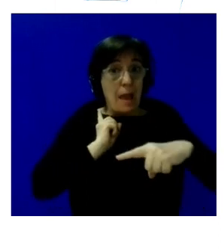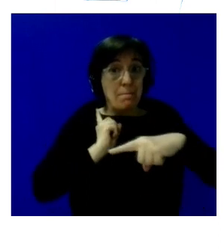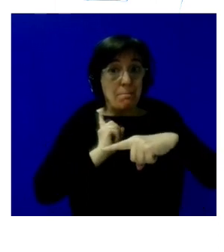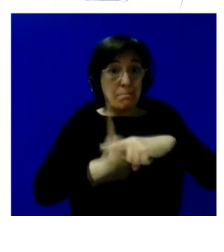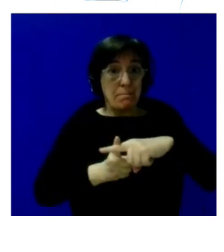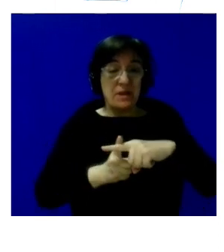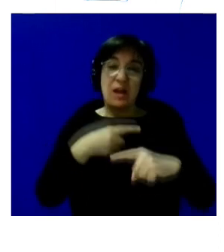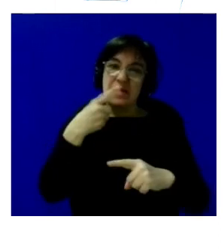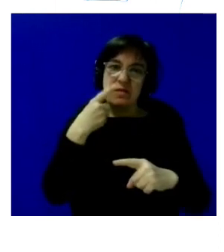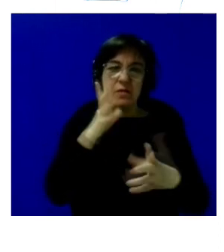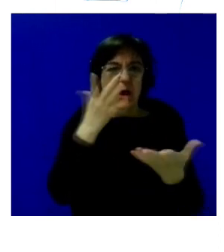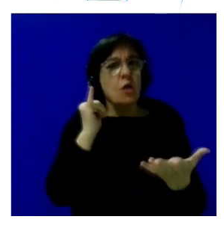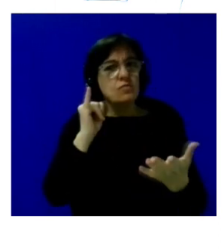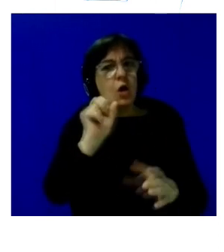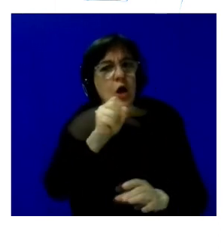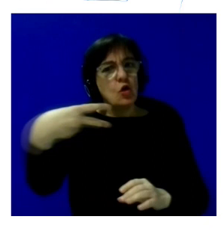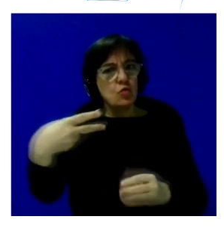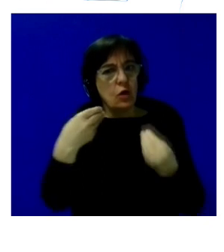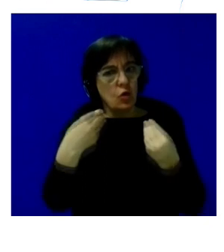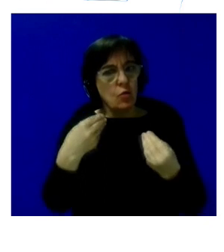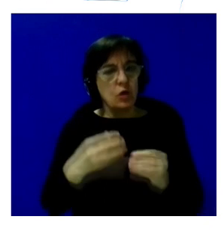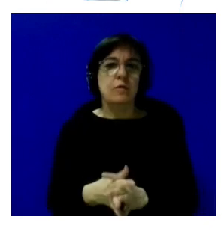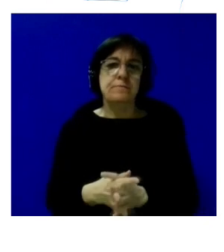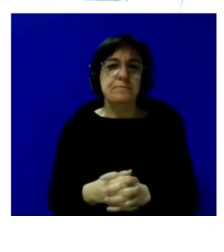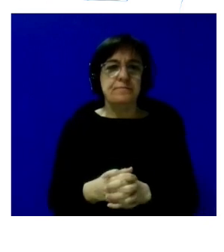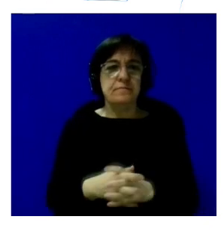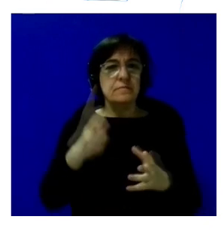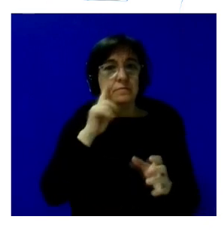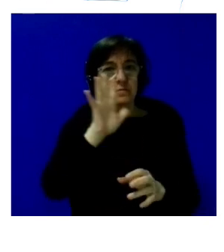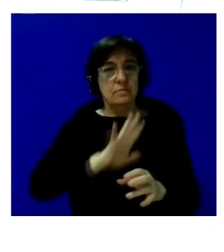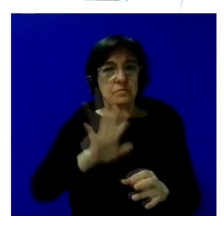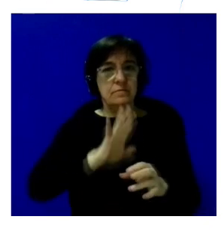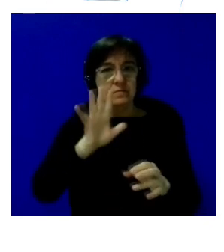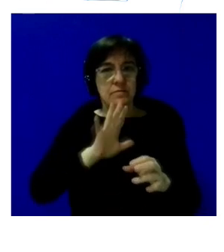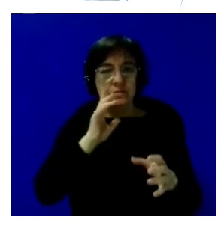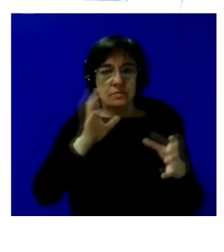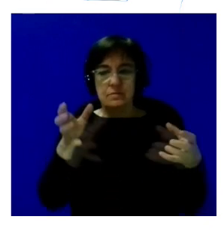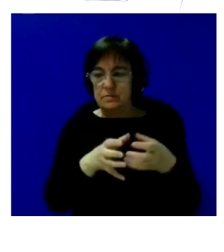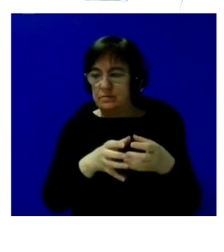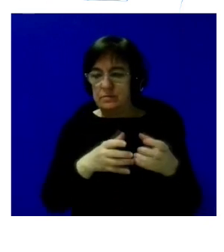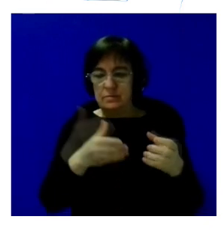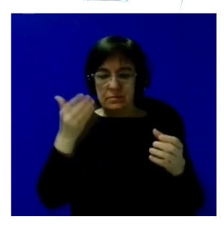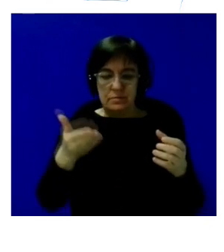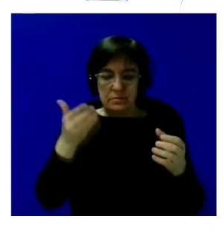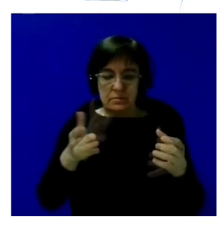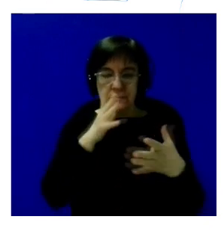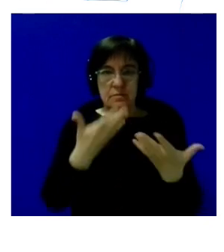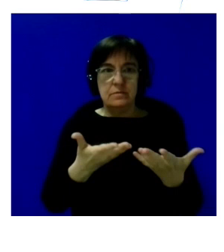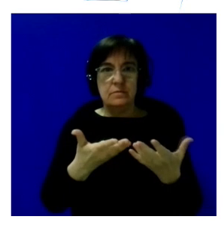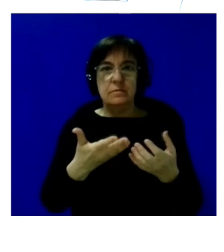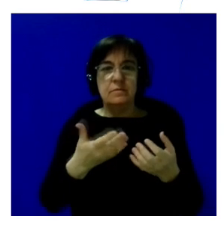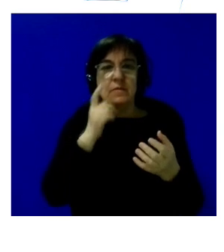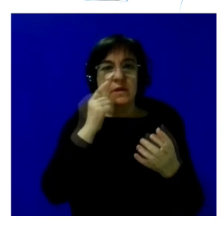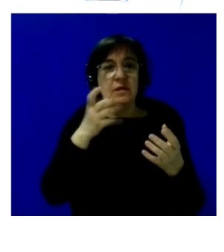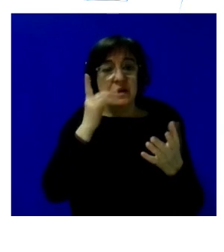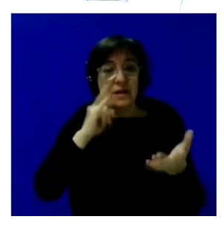calificaban como que había un buen resultado nos parece al equipo evaluador especialmente significativo que desde la autoprocepción de las